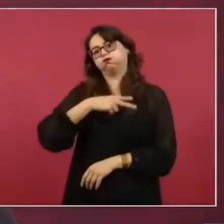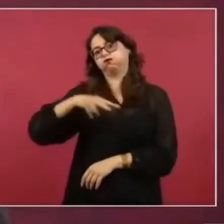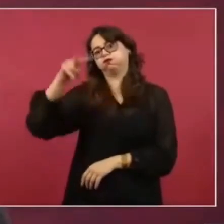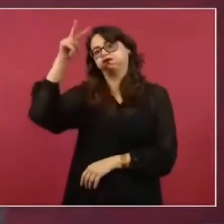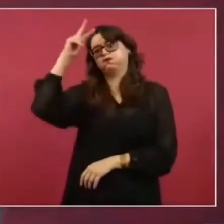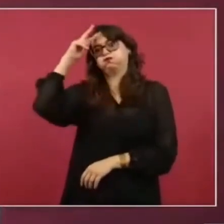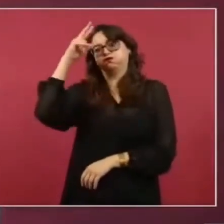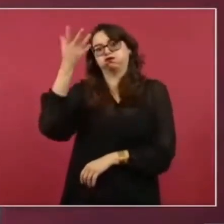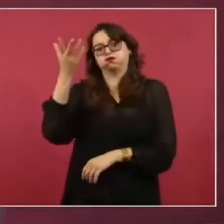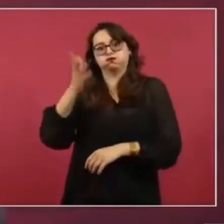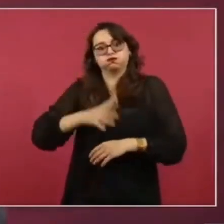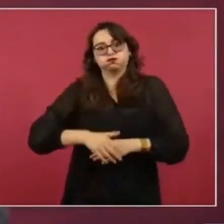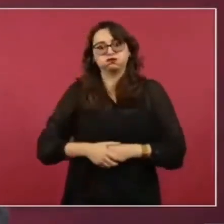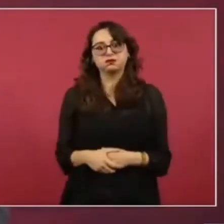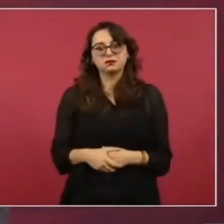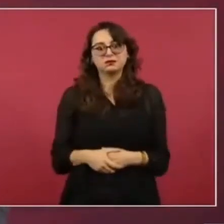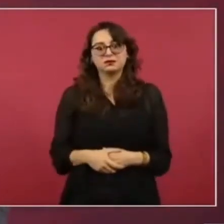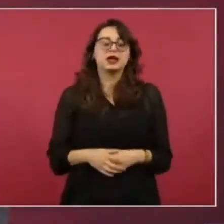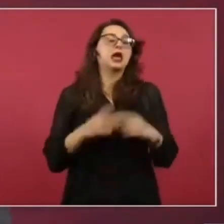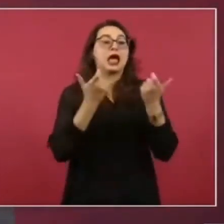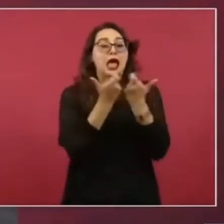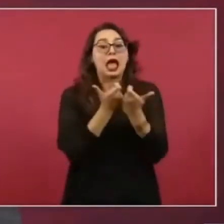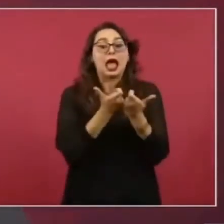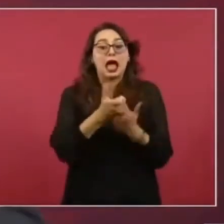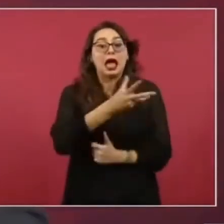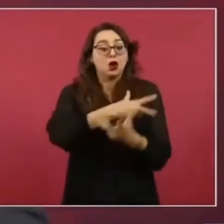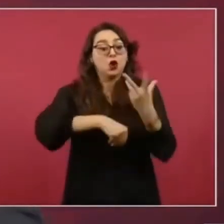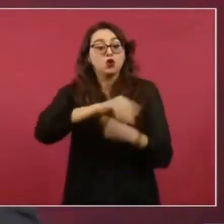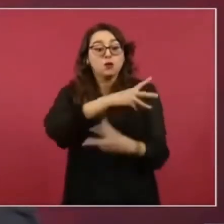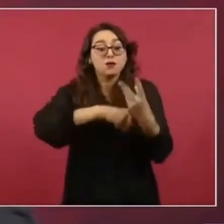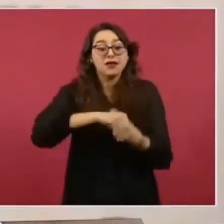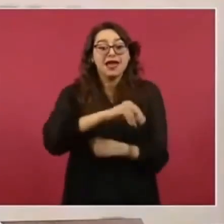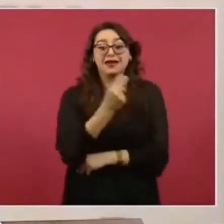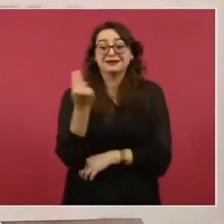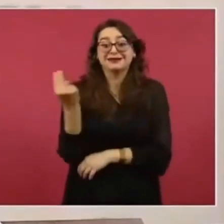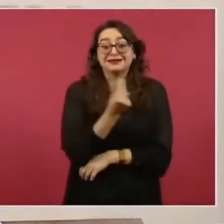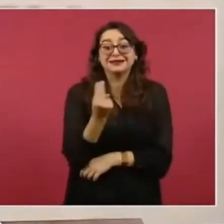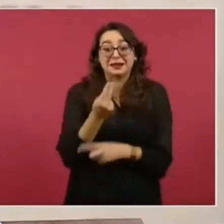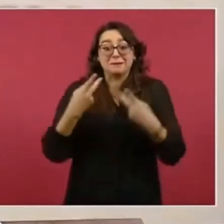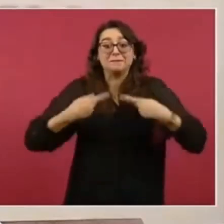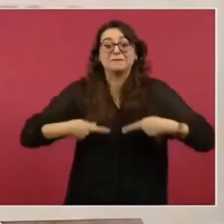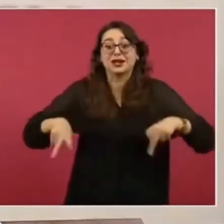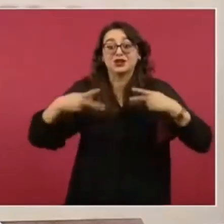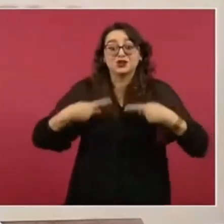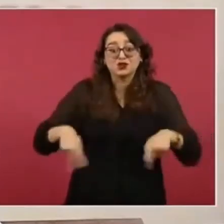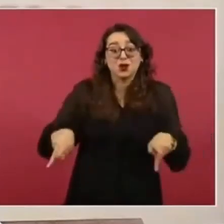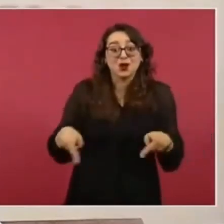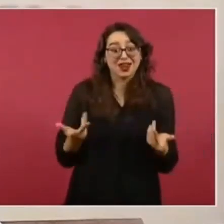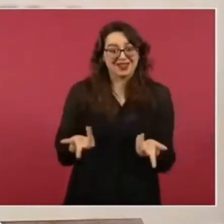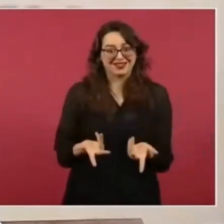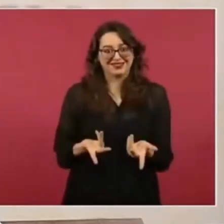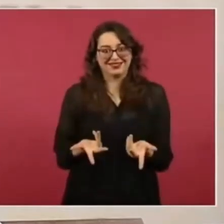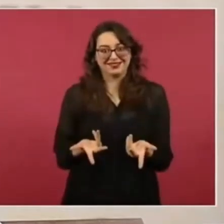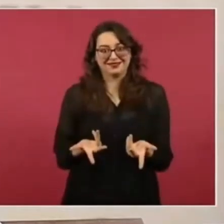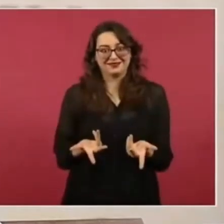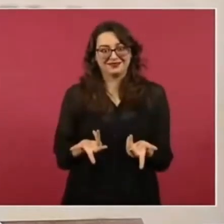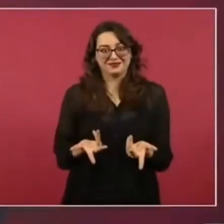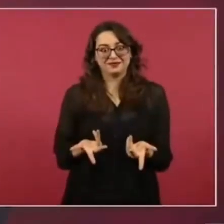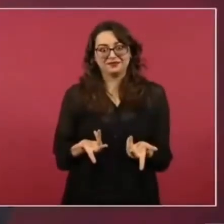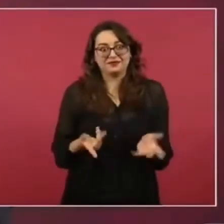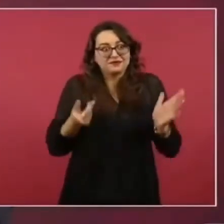necesita, requiere igual que su economía, de un número creciente de migrantes. Reconocidos en su senso.